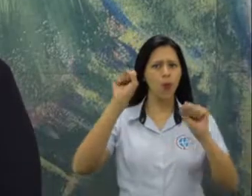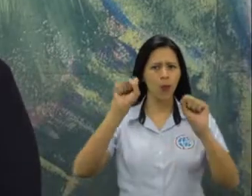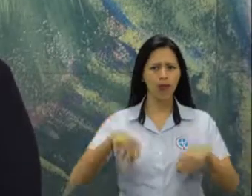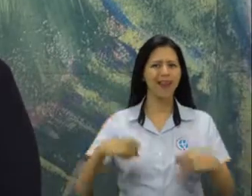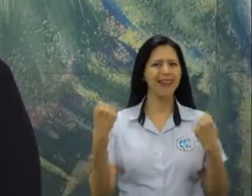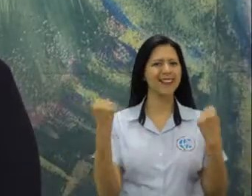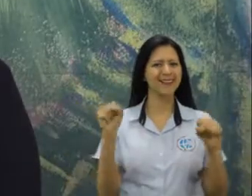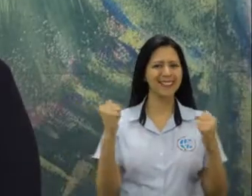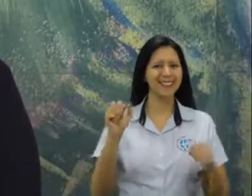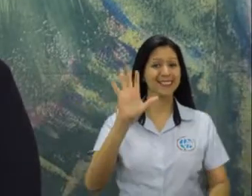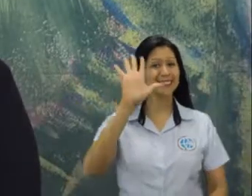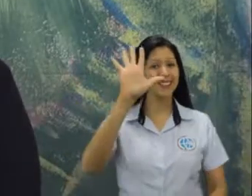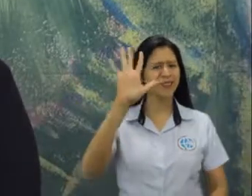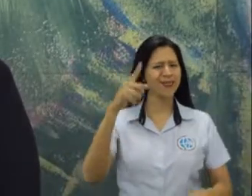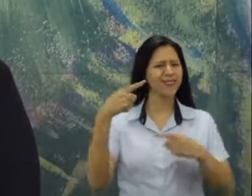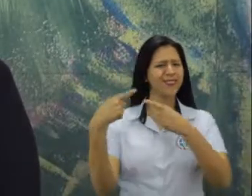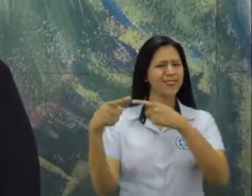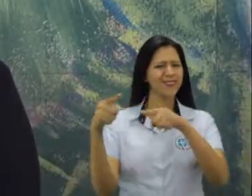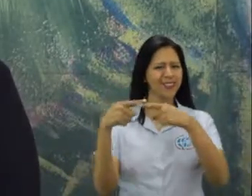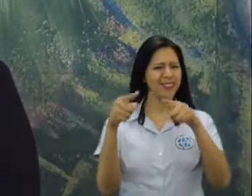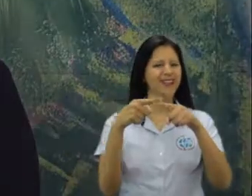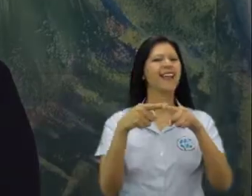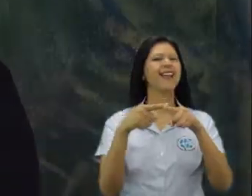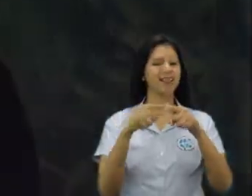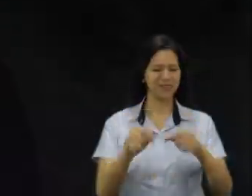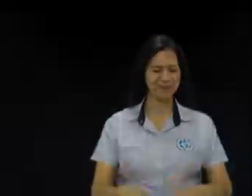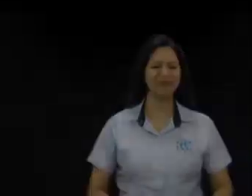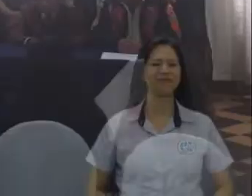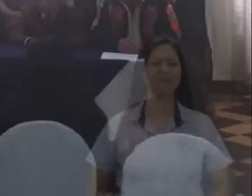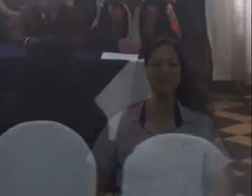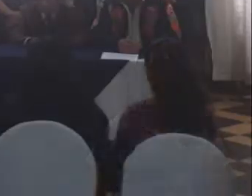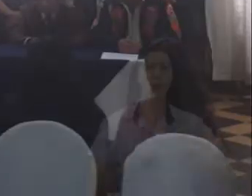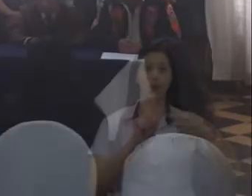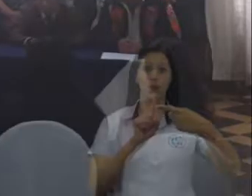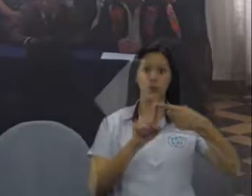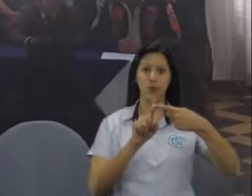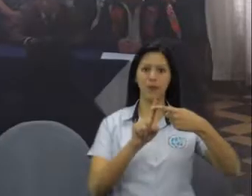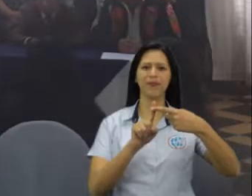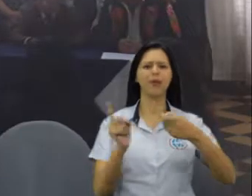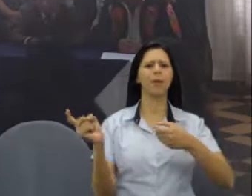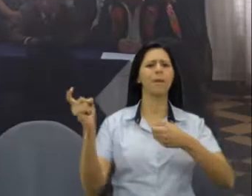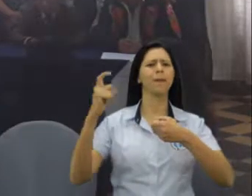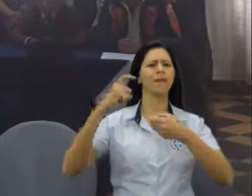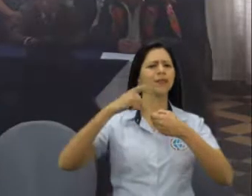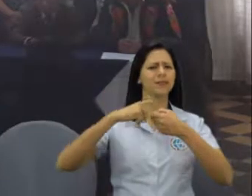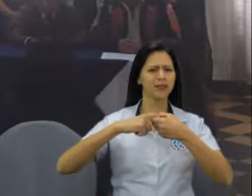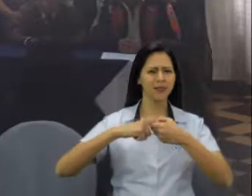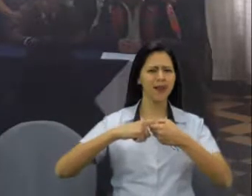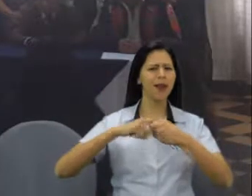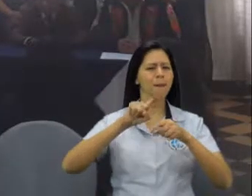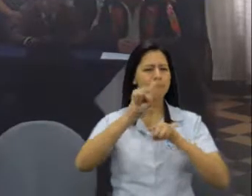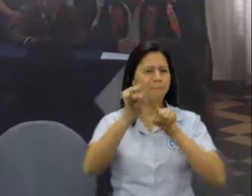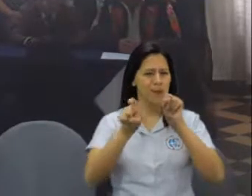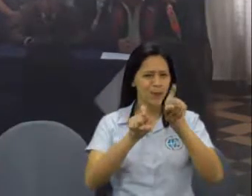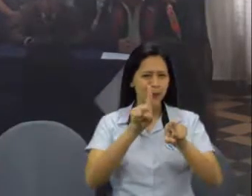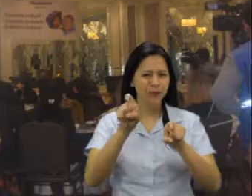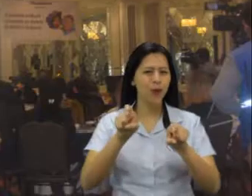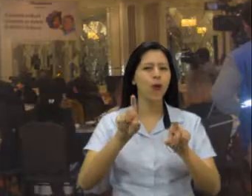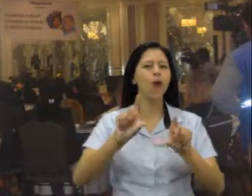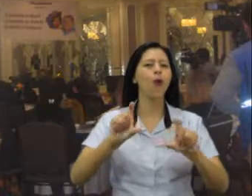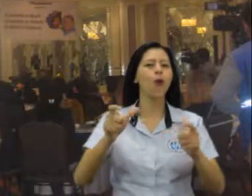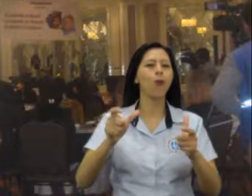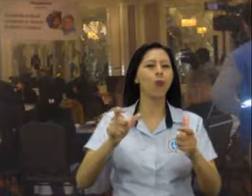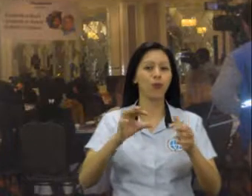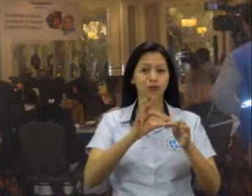ONGs puede llevarse a cabo de cinco maneras diferentes. Número La primera, participar en las consultas nacionales